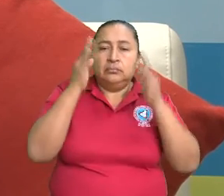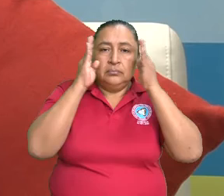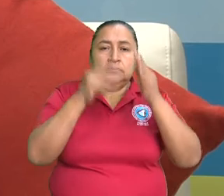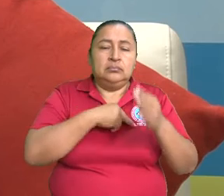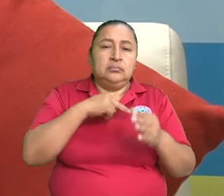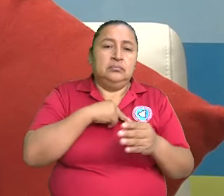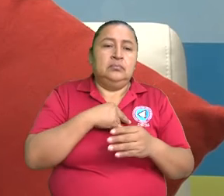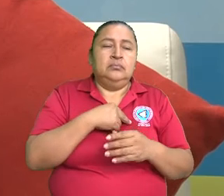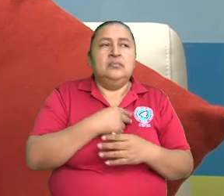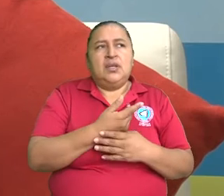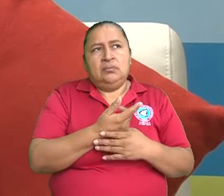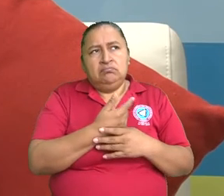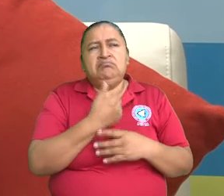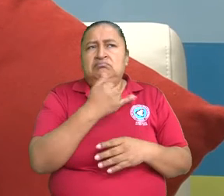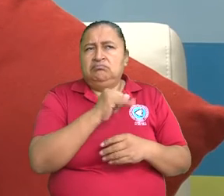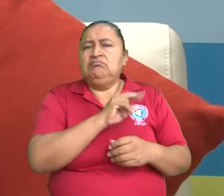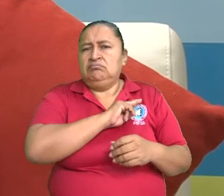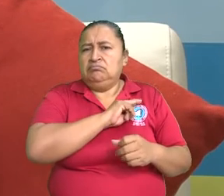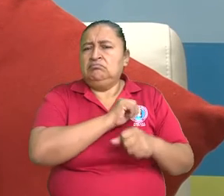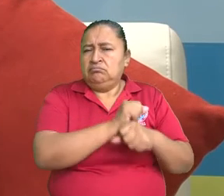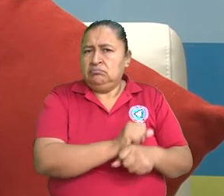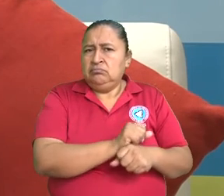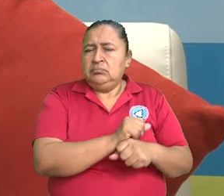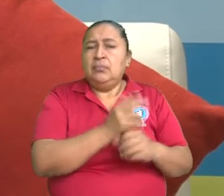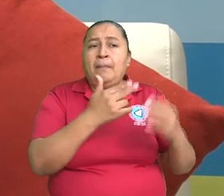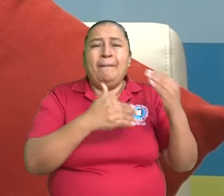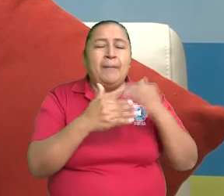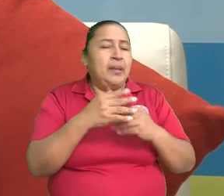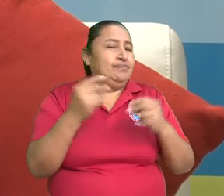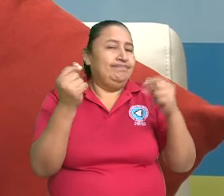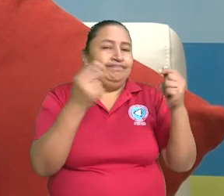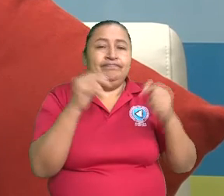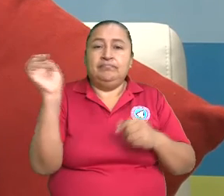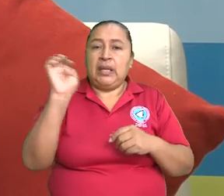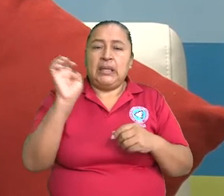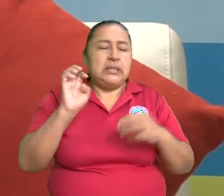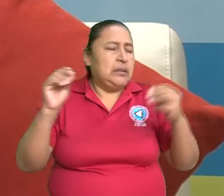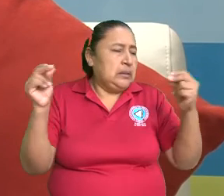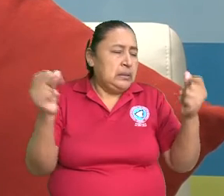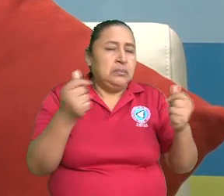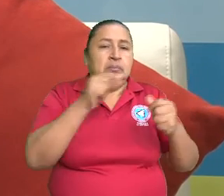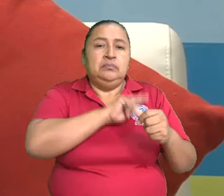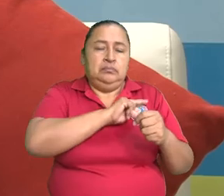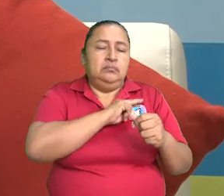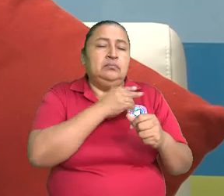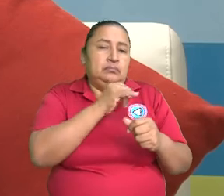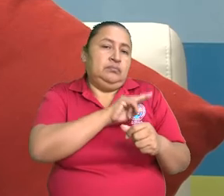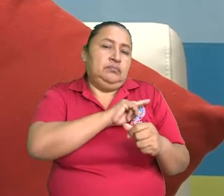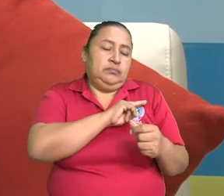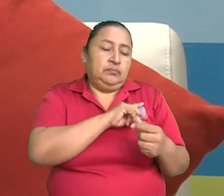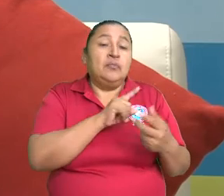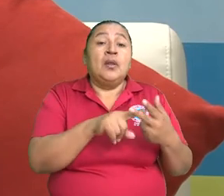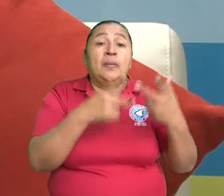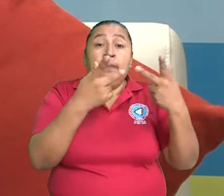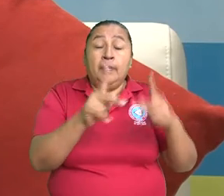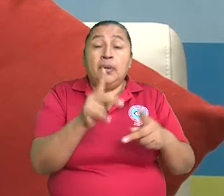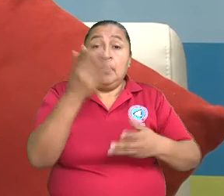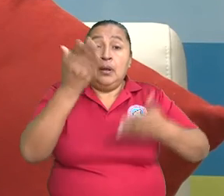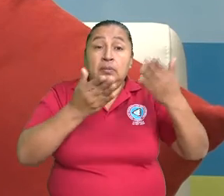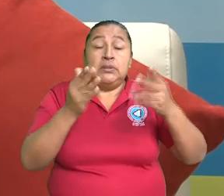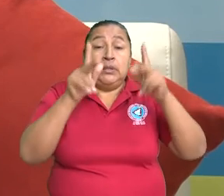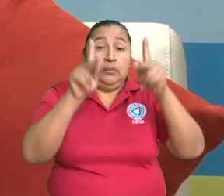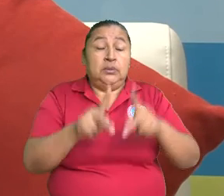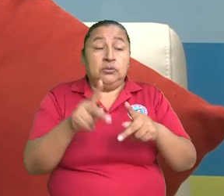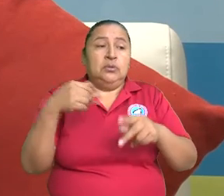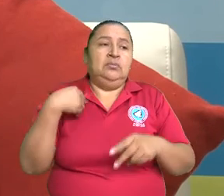es bastante frecuente, pues, más que todo en las antecesiones de emergencia. Sin embargo, la población, pues, a veces llega muy